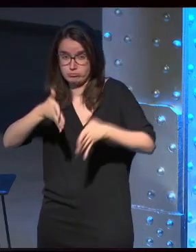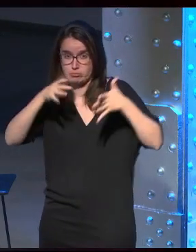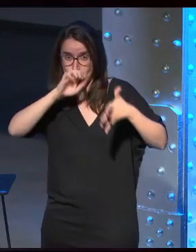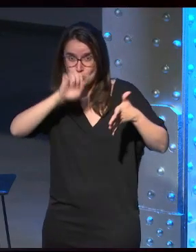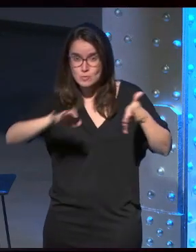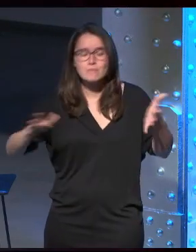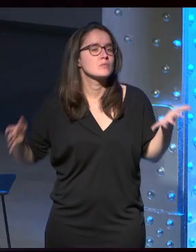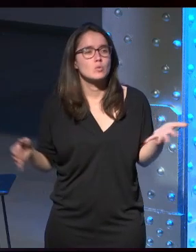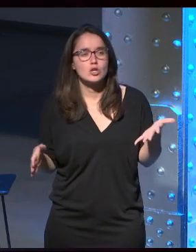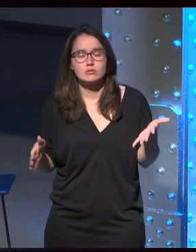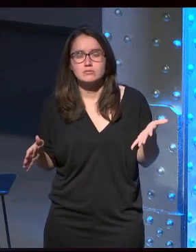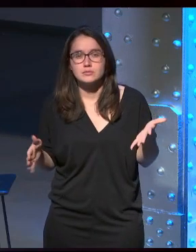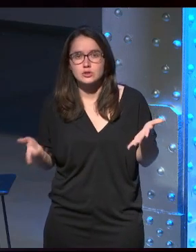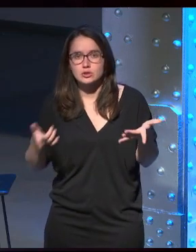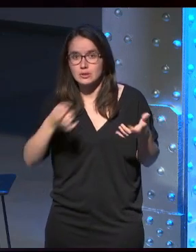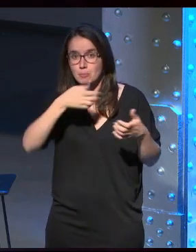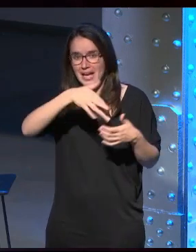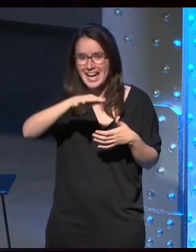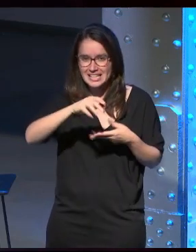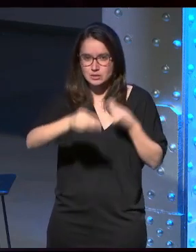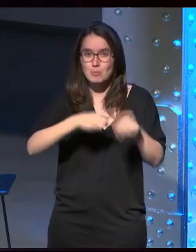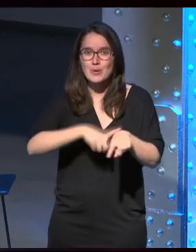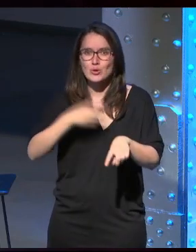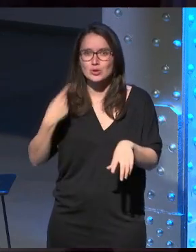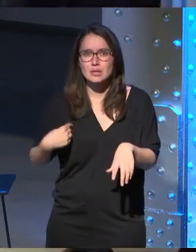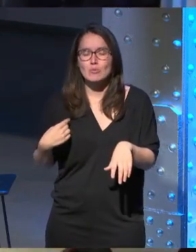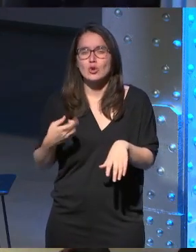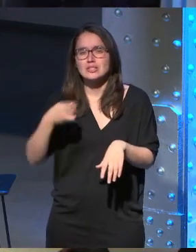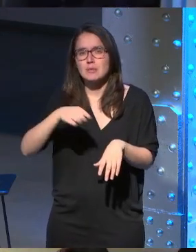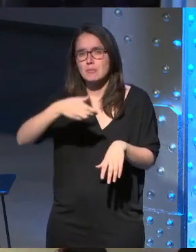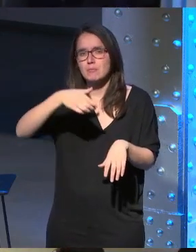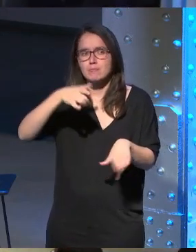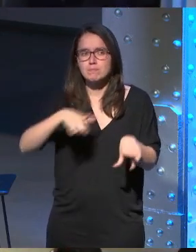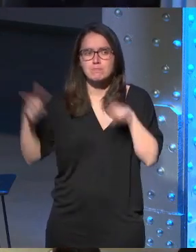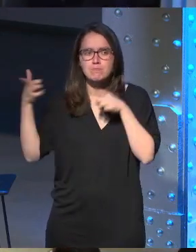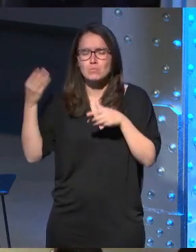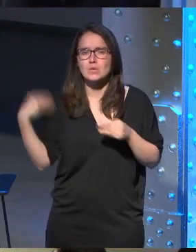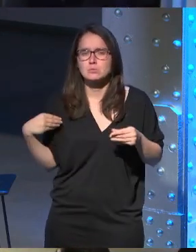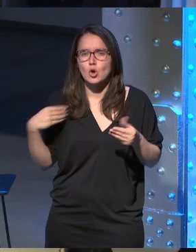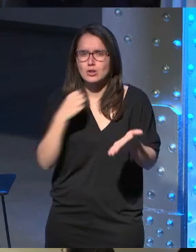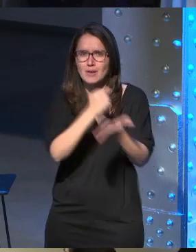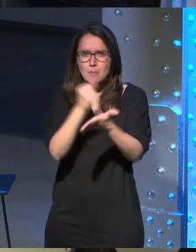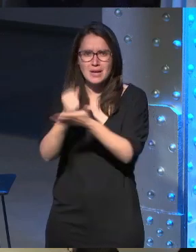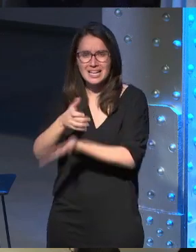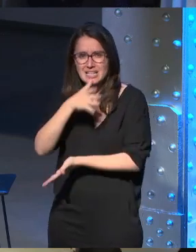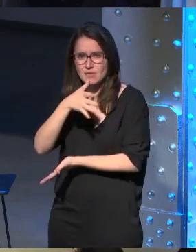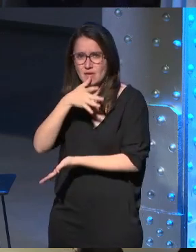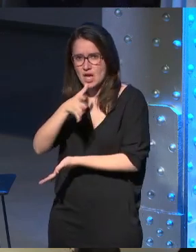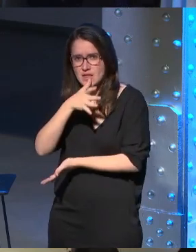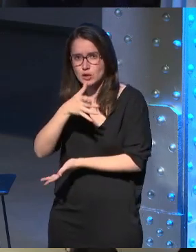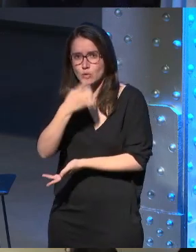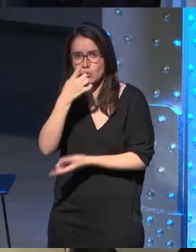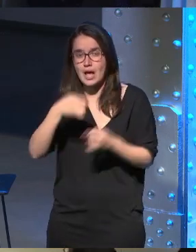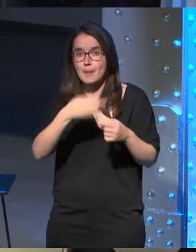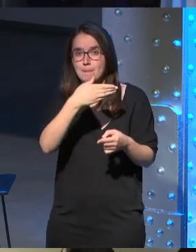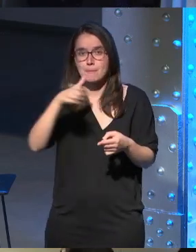bueno entre medias que estábamos haciendo Melita de repente nos llegó Pernod Ricard que tiene varias marcas de bebidas espirituosas una de